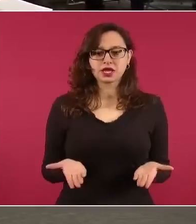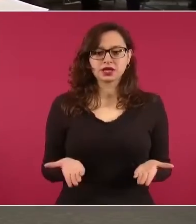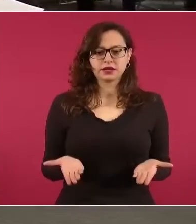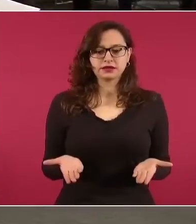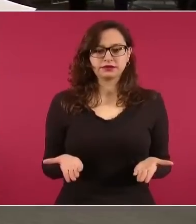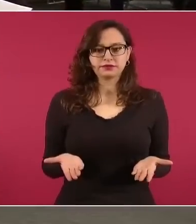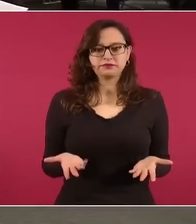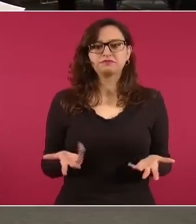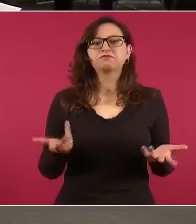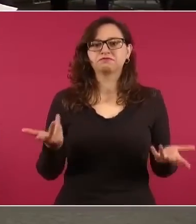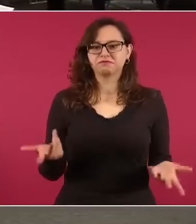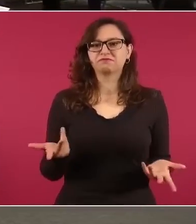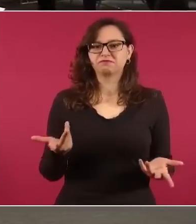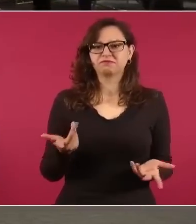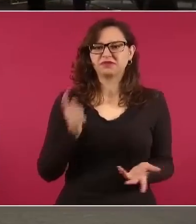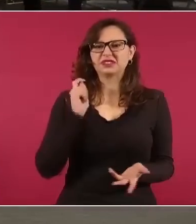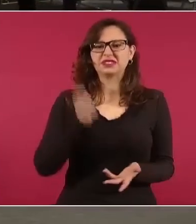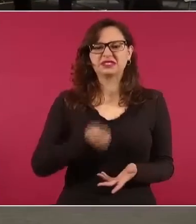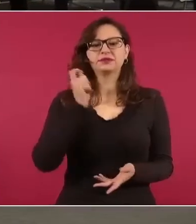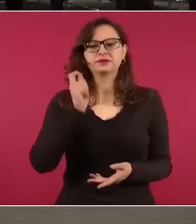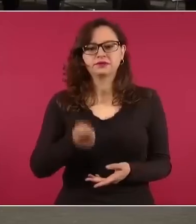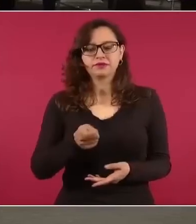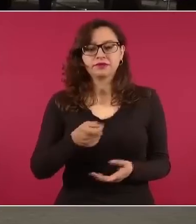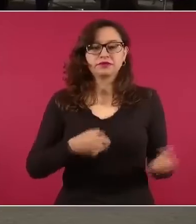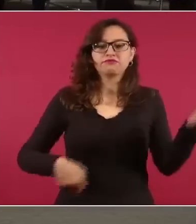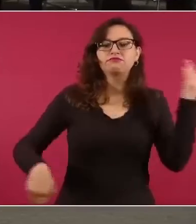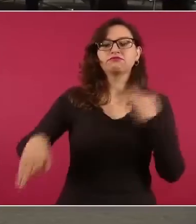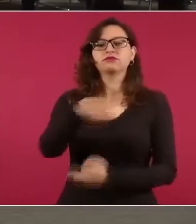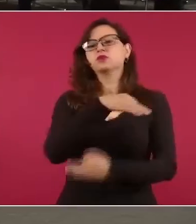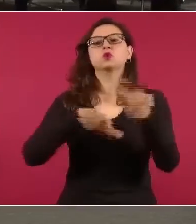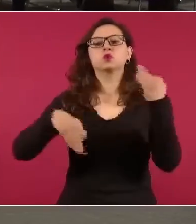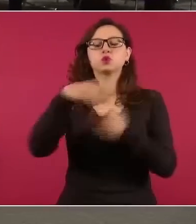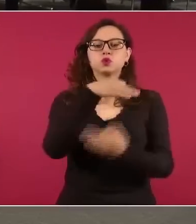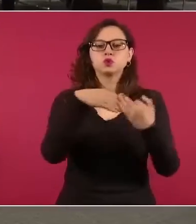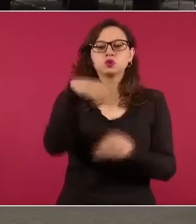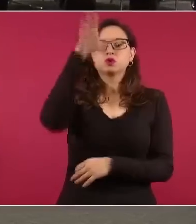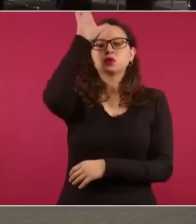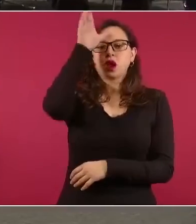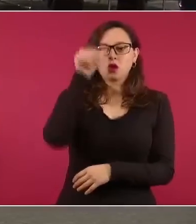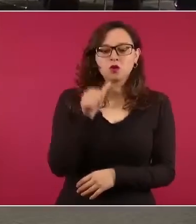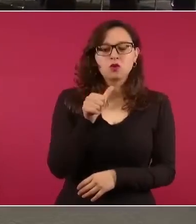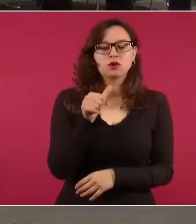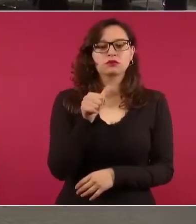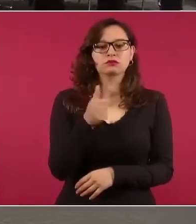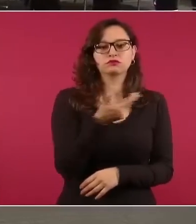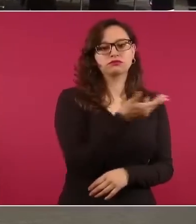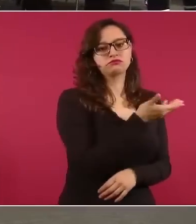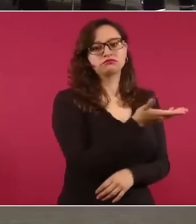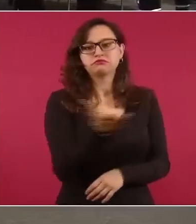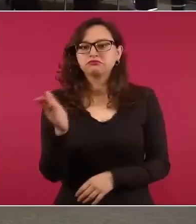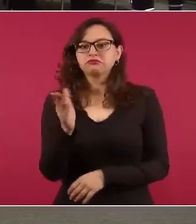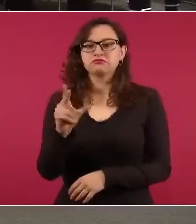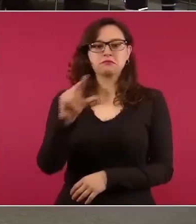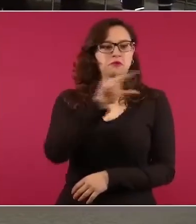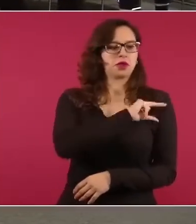una nueva versión del paquete contra la inflación y carestía que busca homologar los precios de 24 productos de la canasta básica. De acuerdo con el